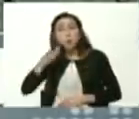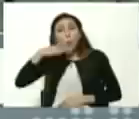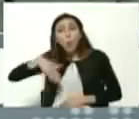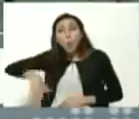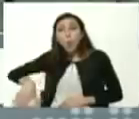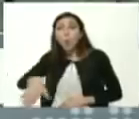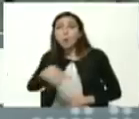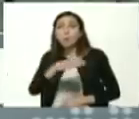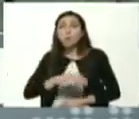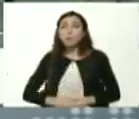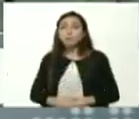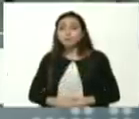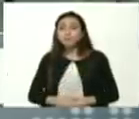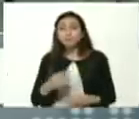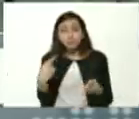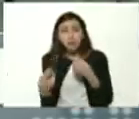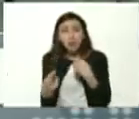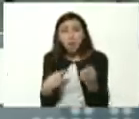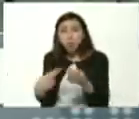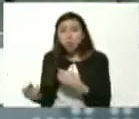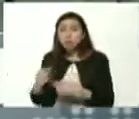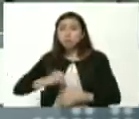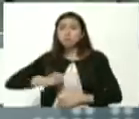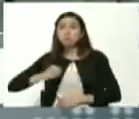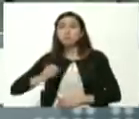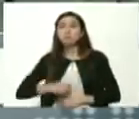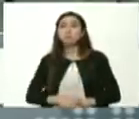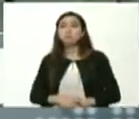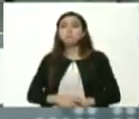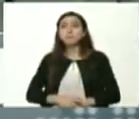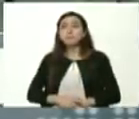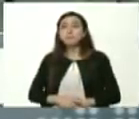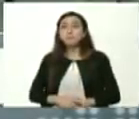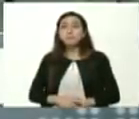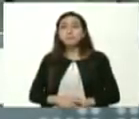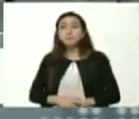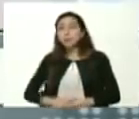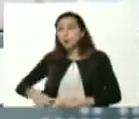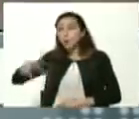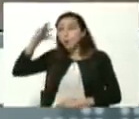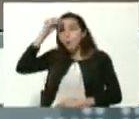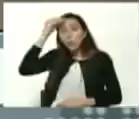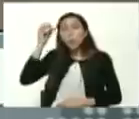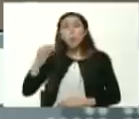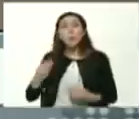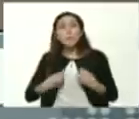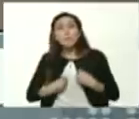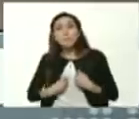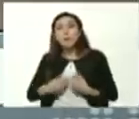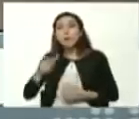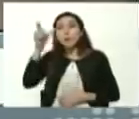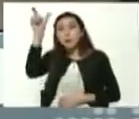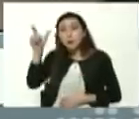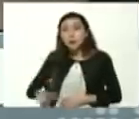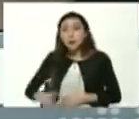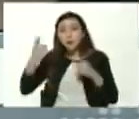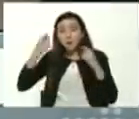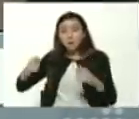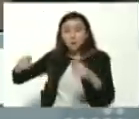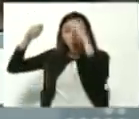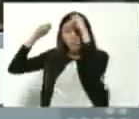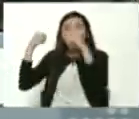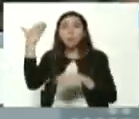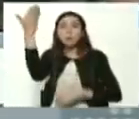es la relación que enseñó con su vida el doctor José Gregorio Hernández